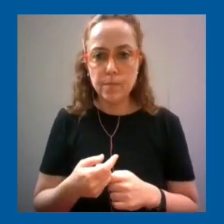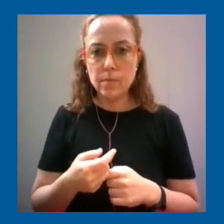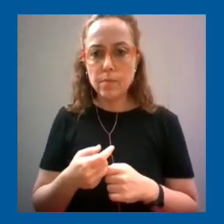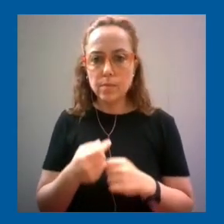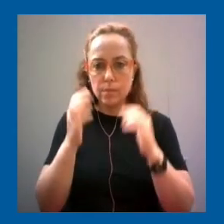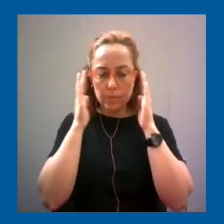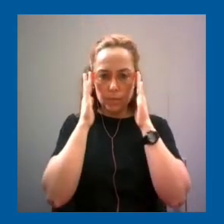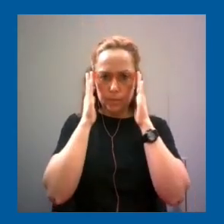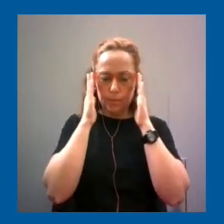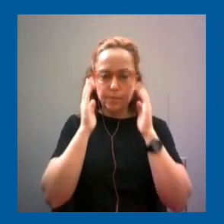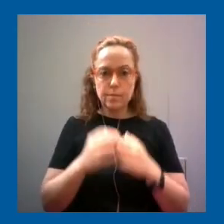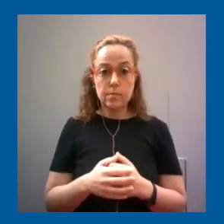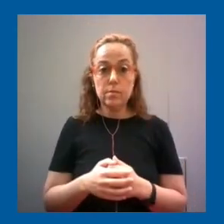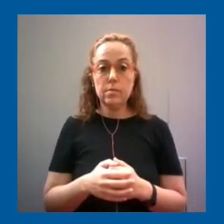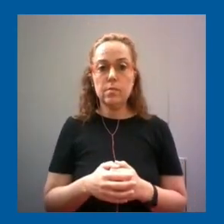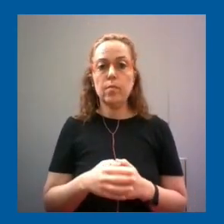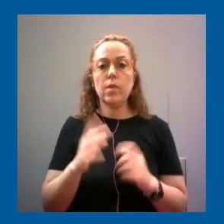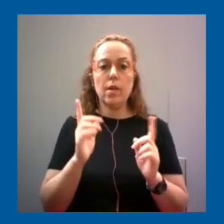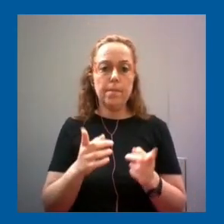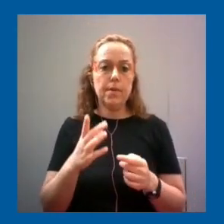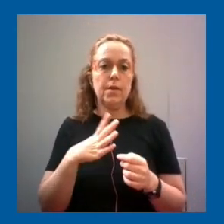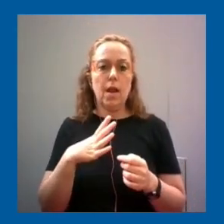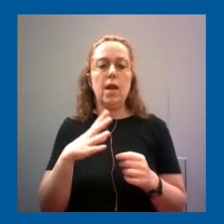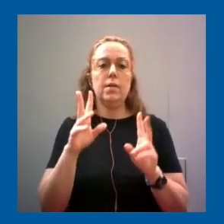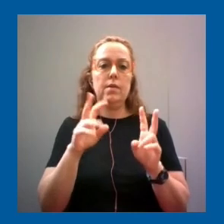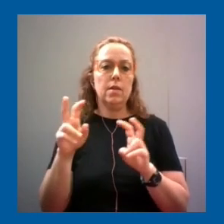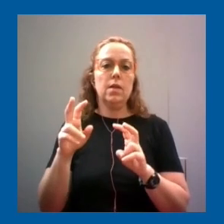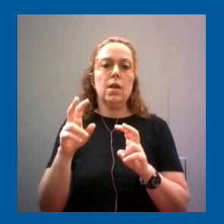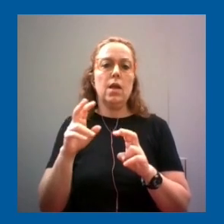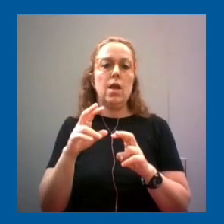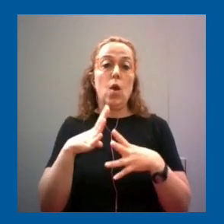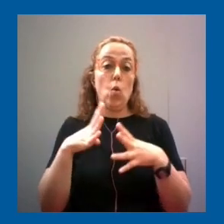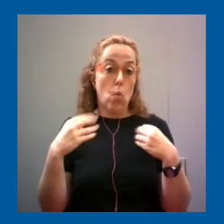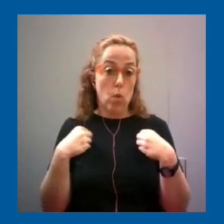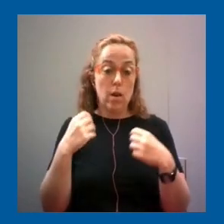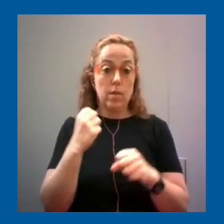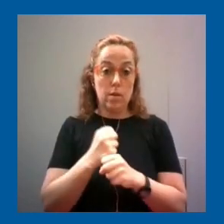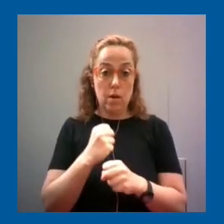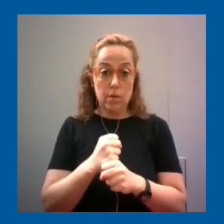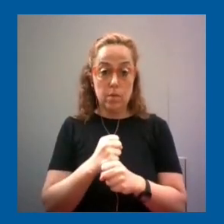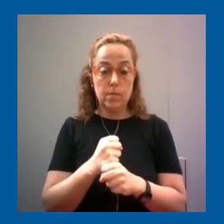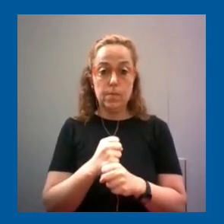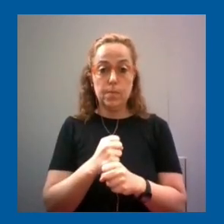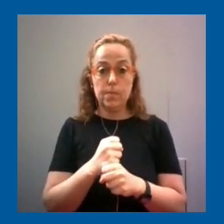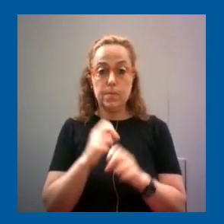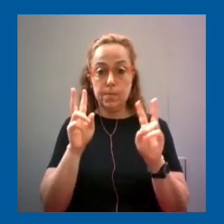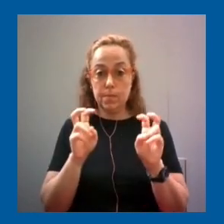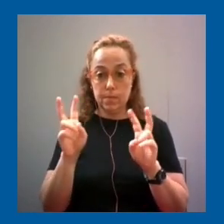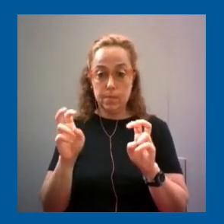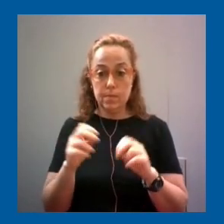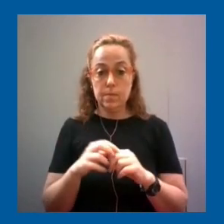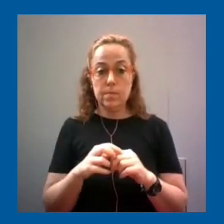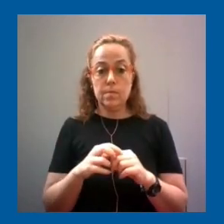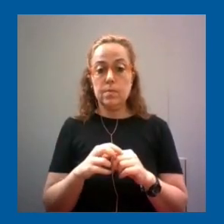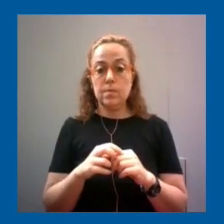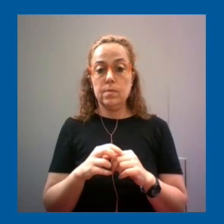también digamos hay unas unidades curriculares que trabajan en primaria dentro de los abordajes de primaria y particularmente en secundaria porque